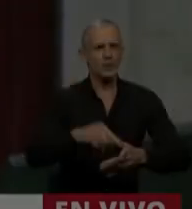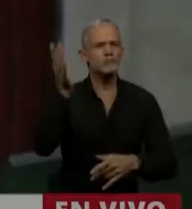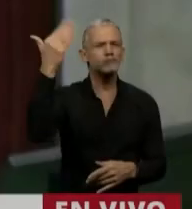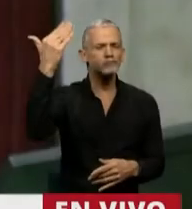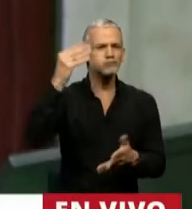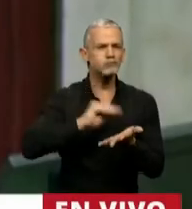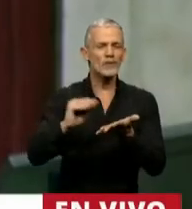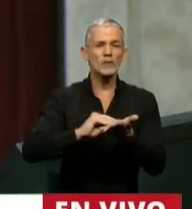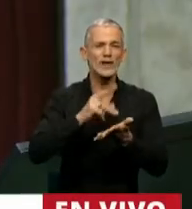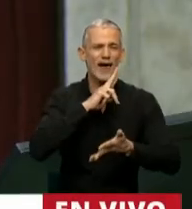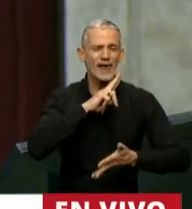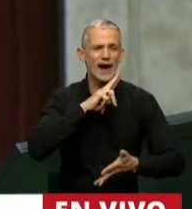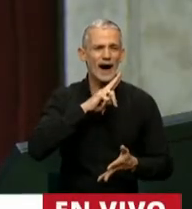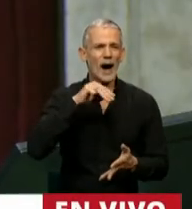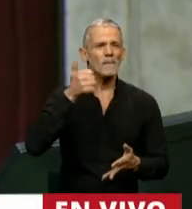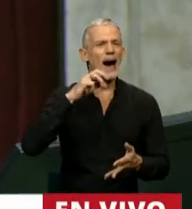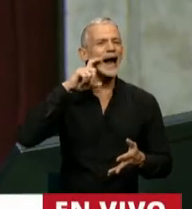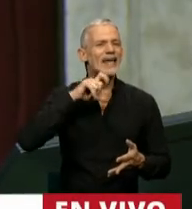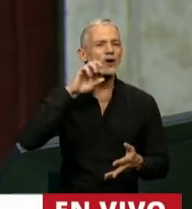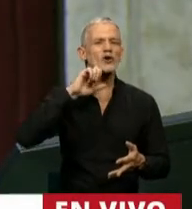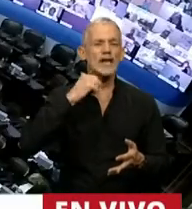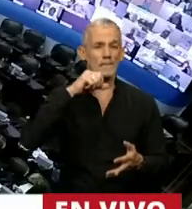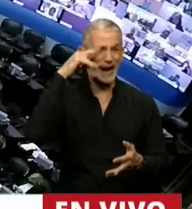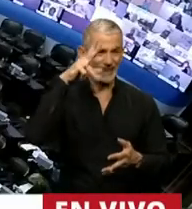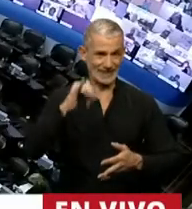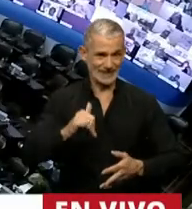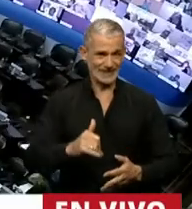Tiene la palabra la diputada María Rosa Martínez.